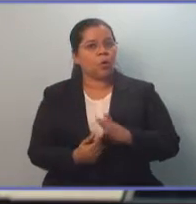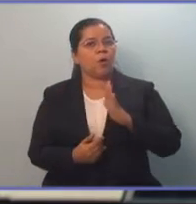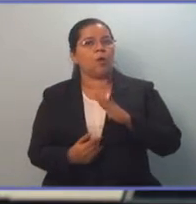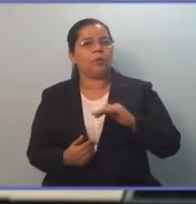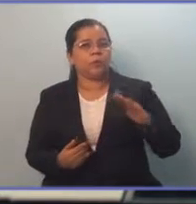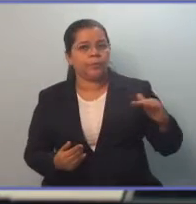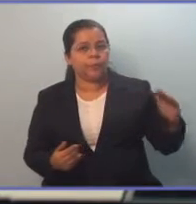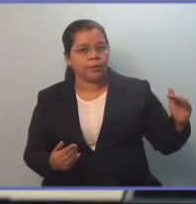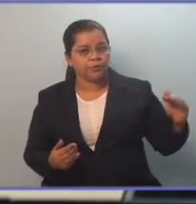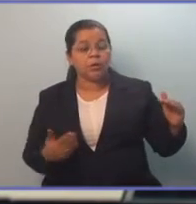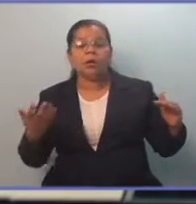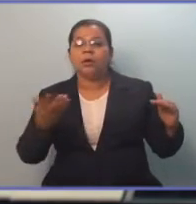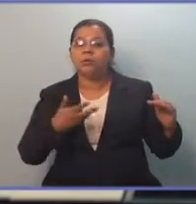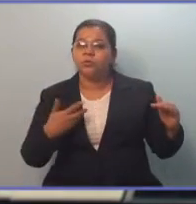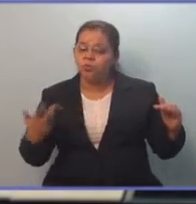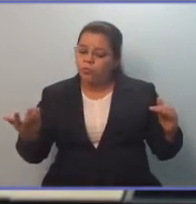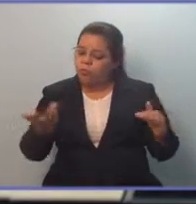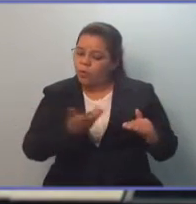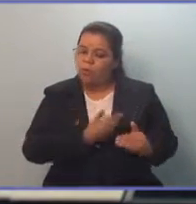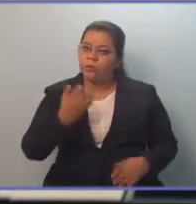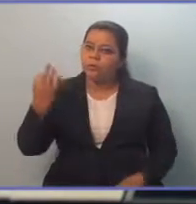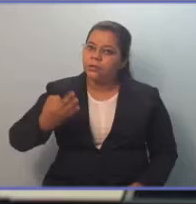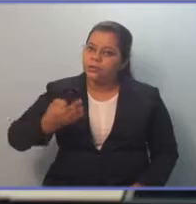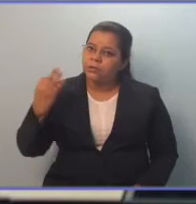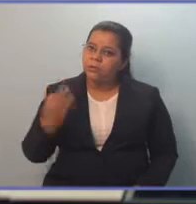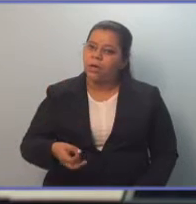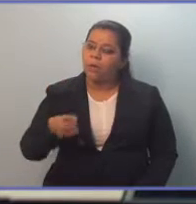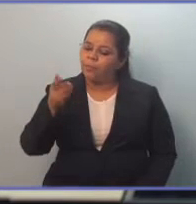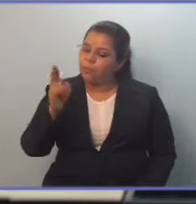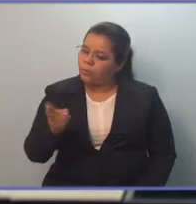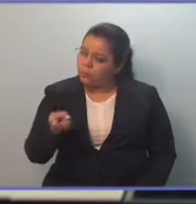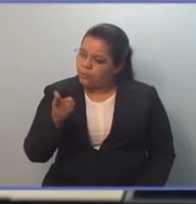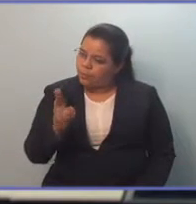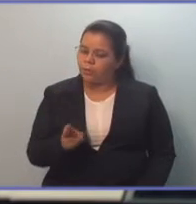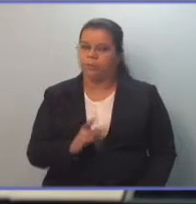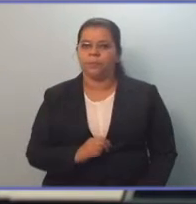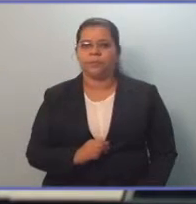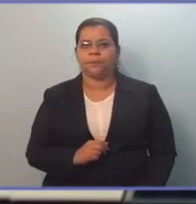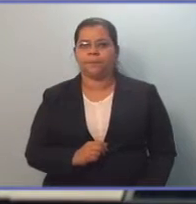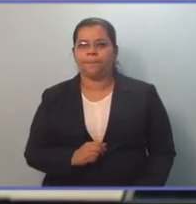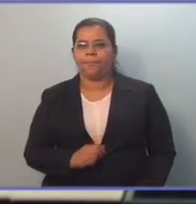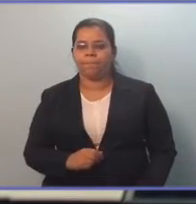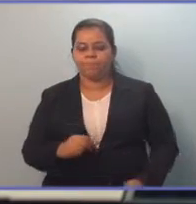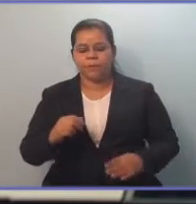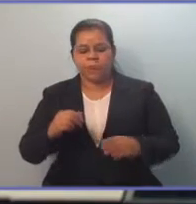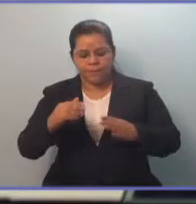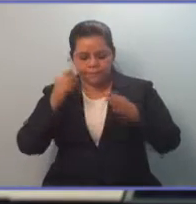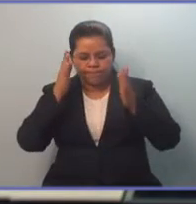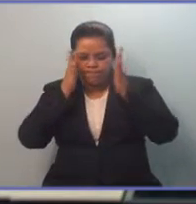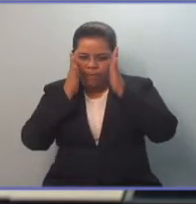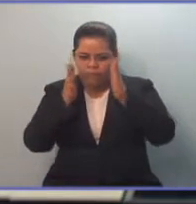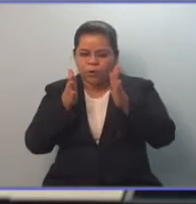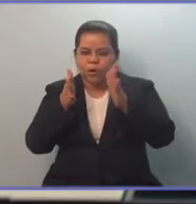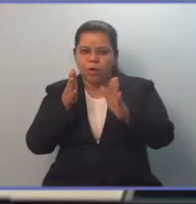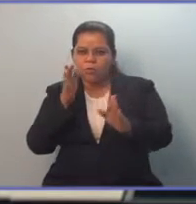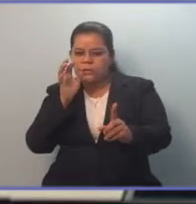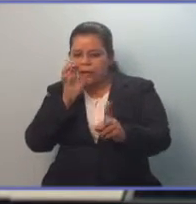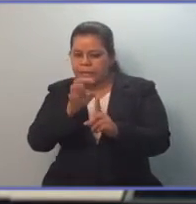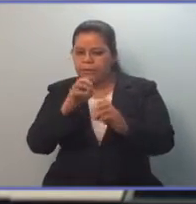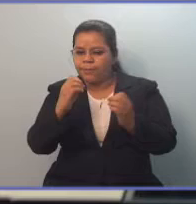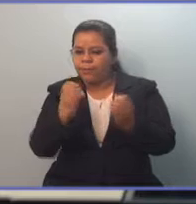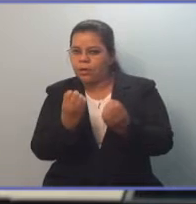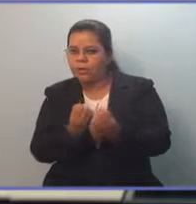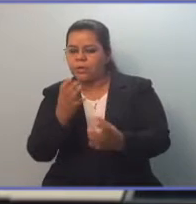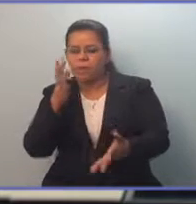debemos estar al mismo ritmo, combatiendo el crimen organizado